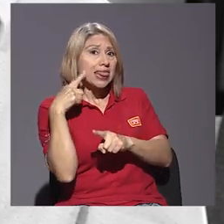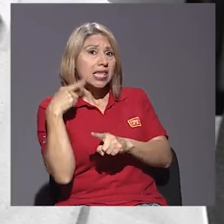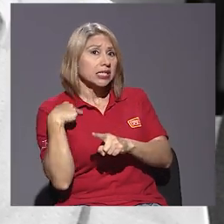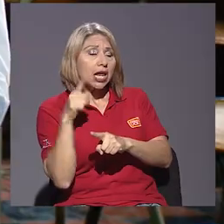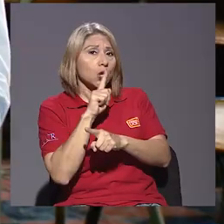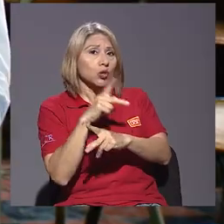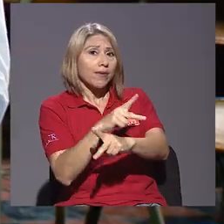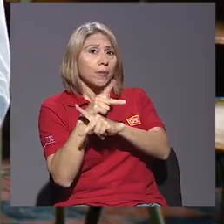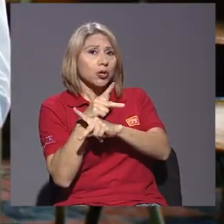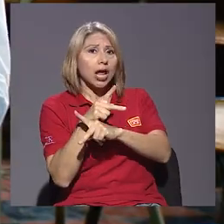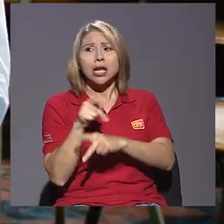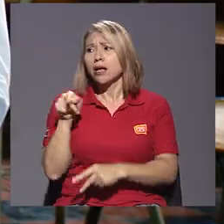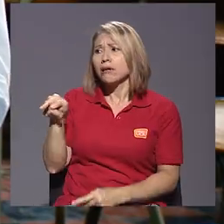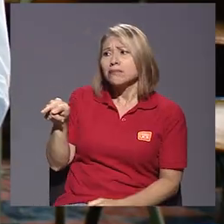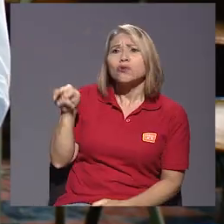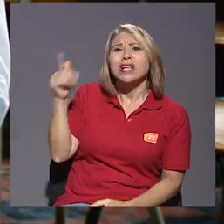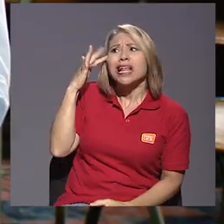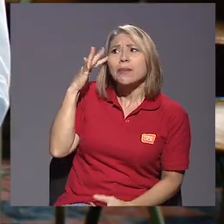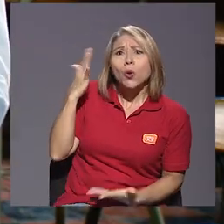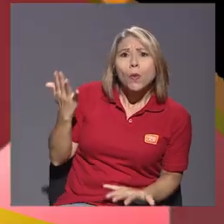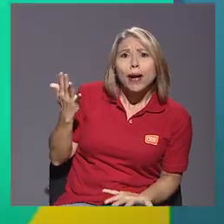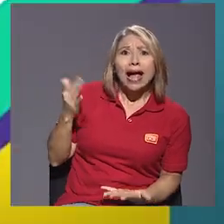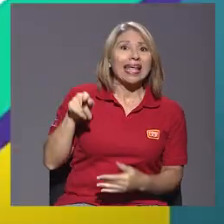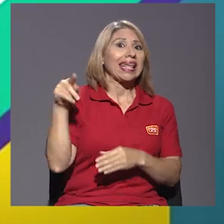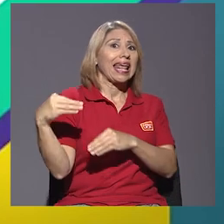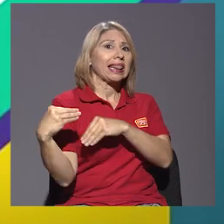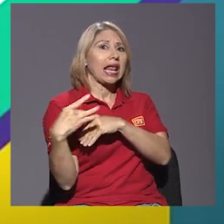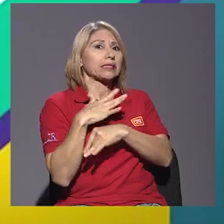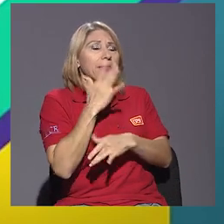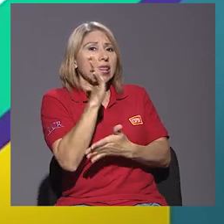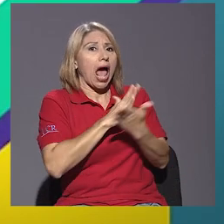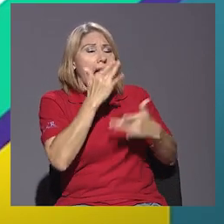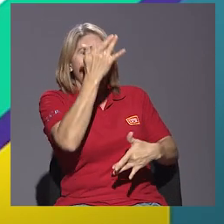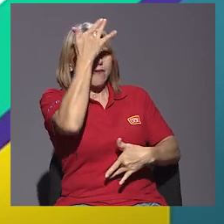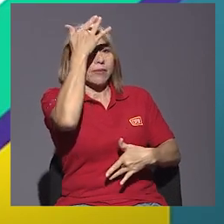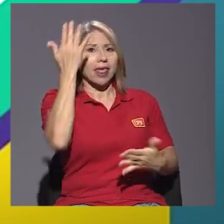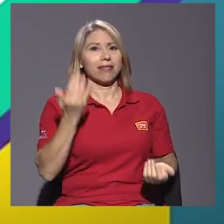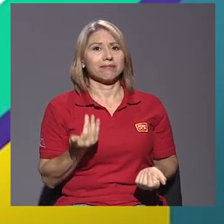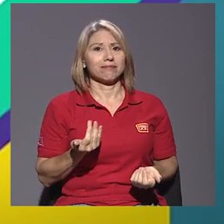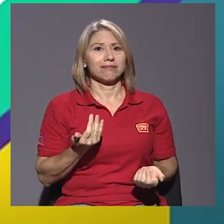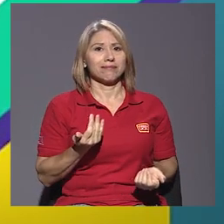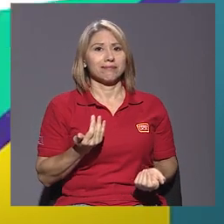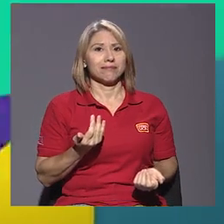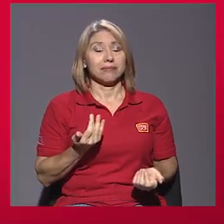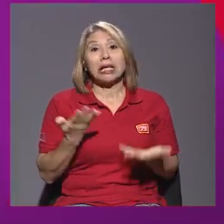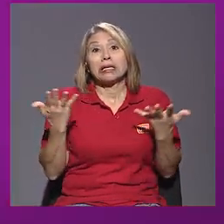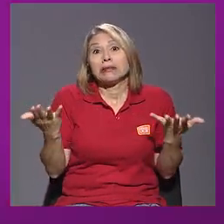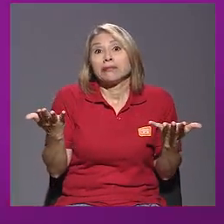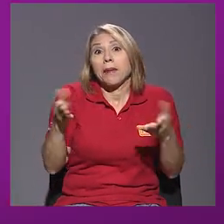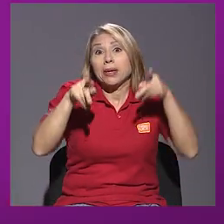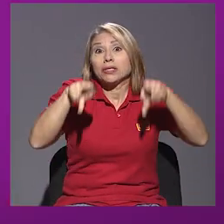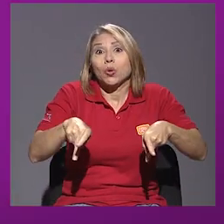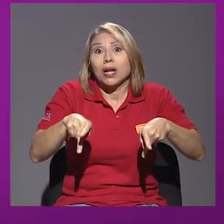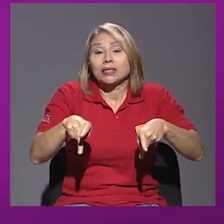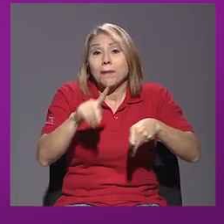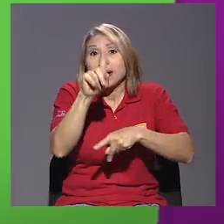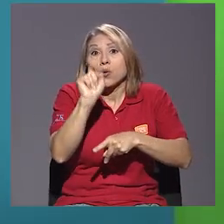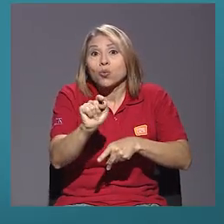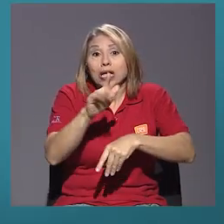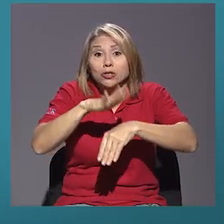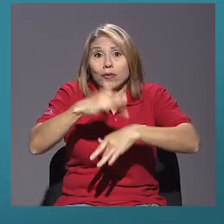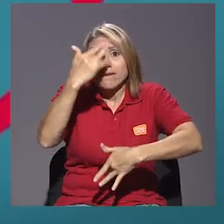¿qué te preocupa? Que me transmita alguna enfermedad. Todo el mundo le preguntas, ¿por alguna infección de transmisión sexual? La gente te va a decir